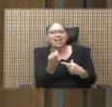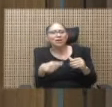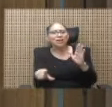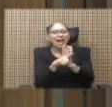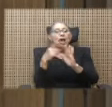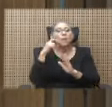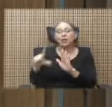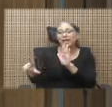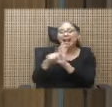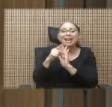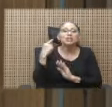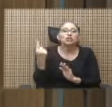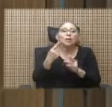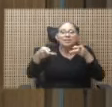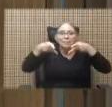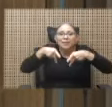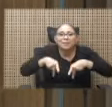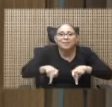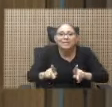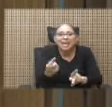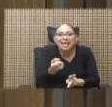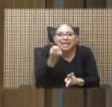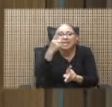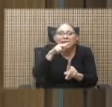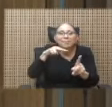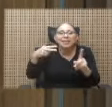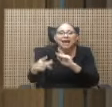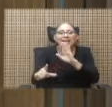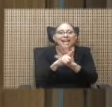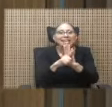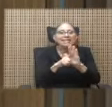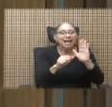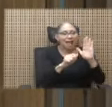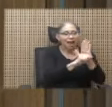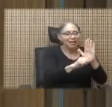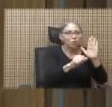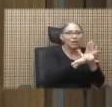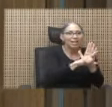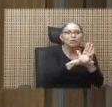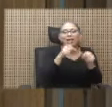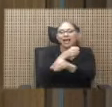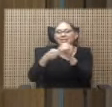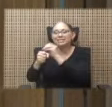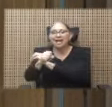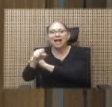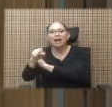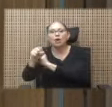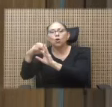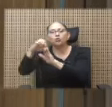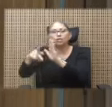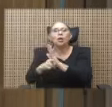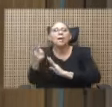permite interpretar leyes al Congreso y a la Sala Constitucional. Veamos qué ocurre.